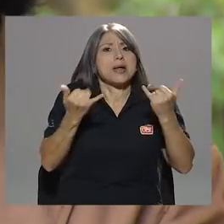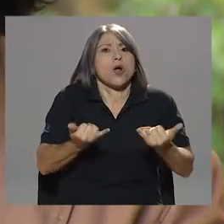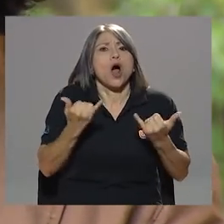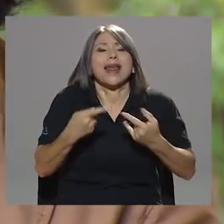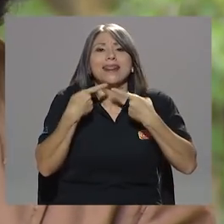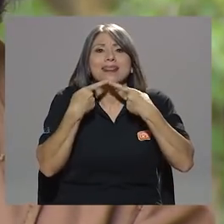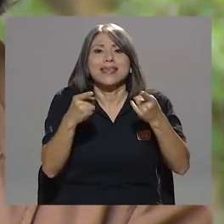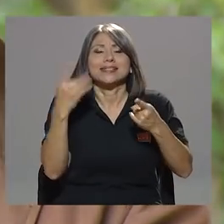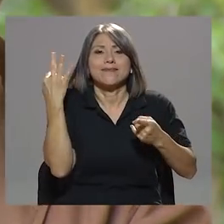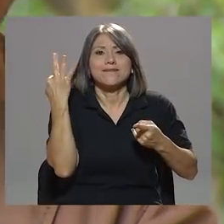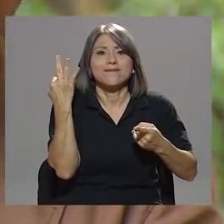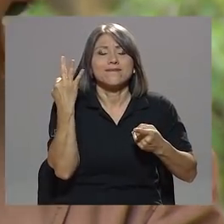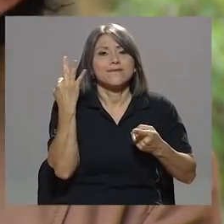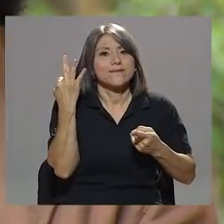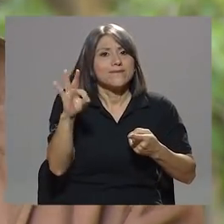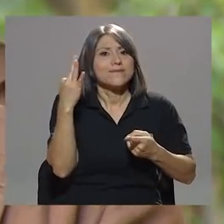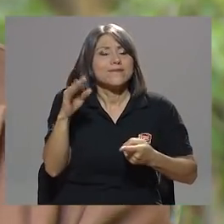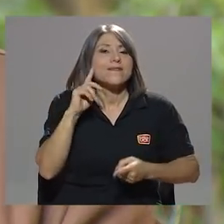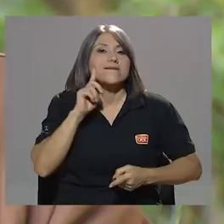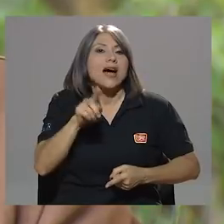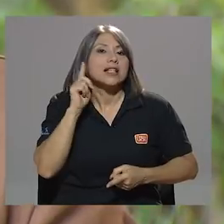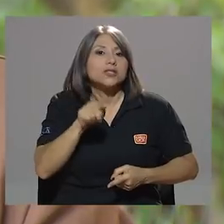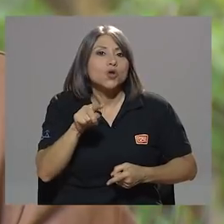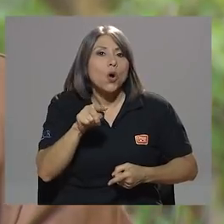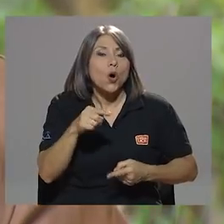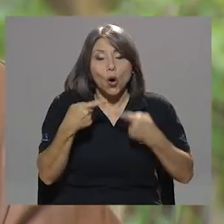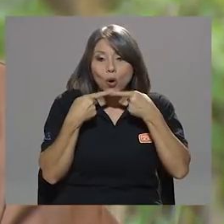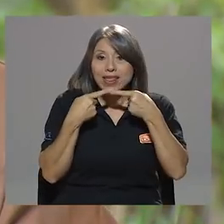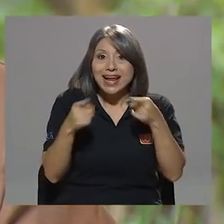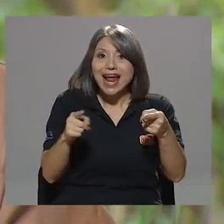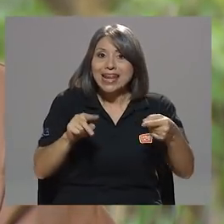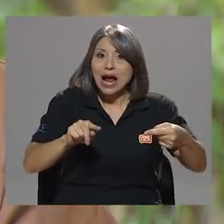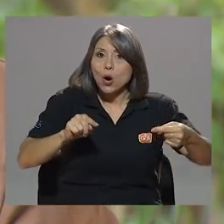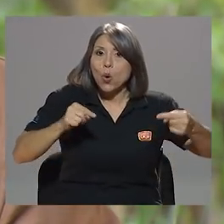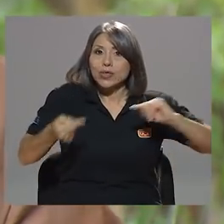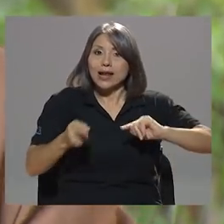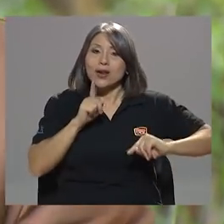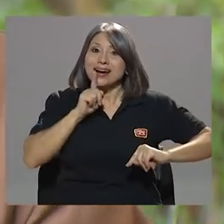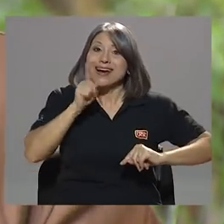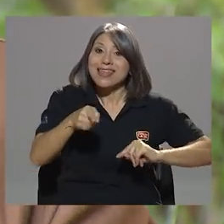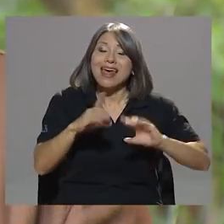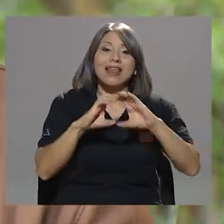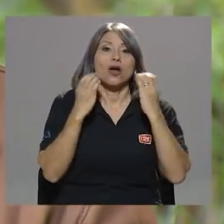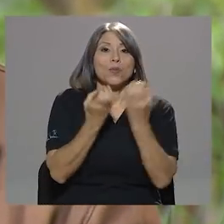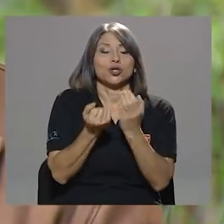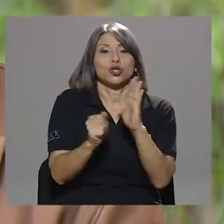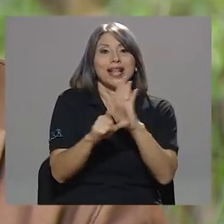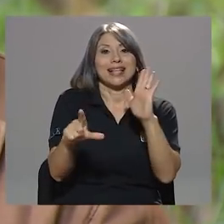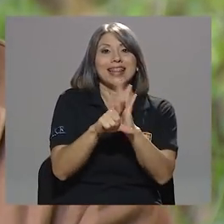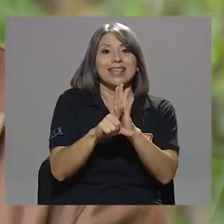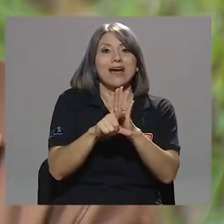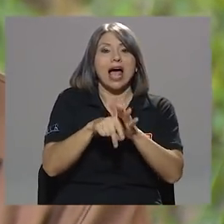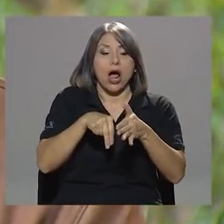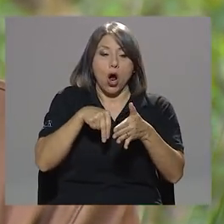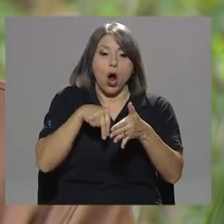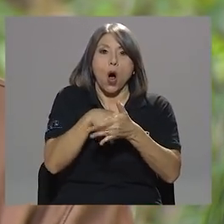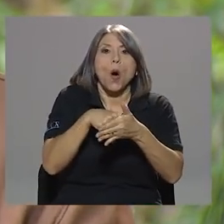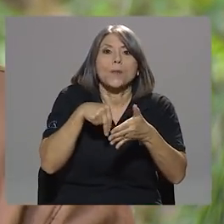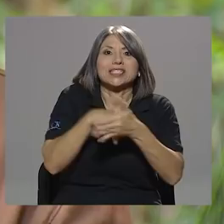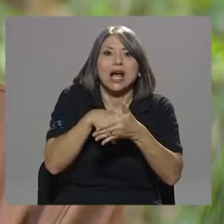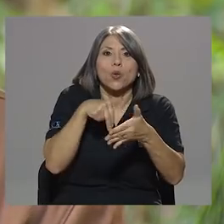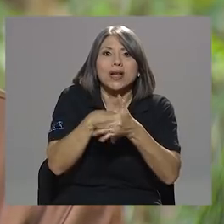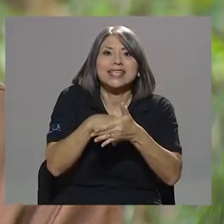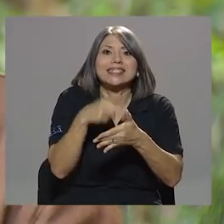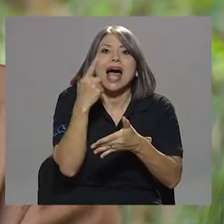declara en contrario a la realidad en la Comisión Legislativa y obstaculiza un crédito